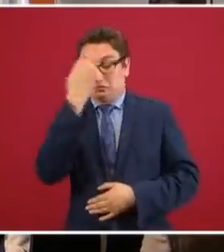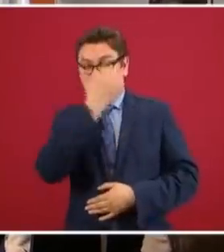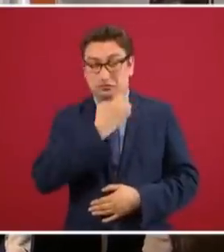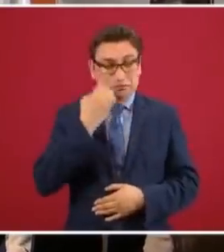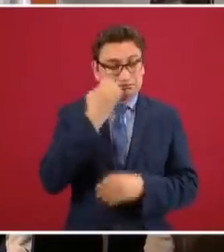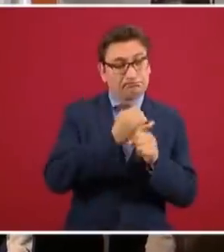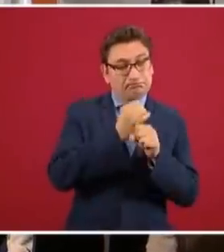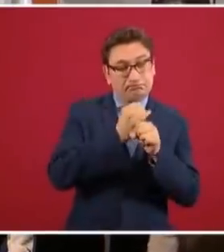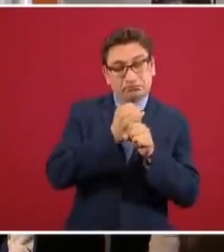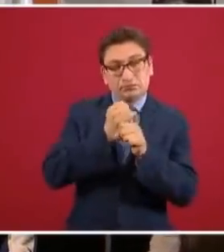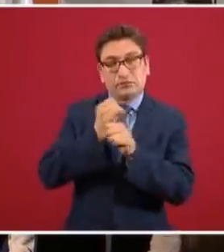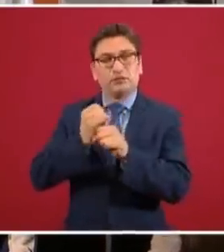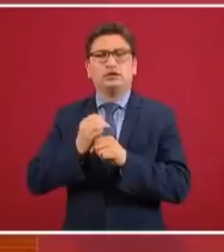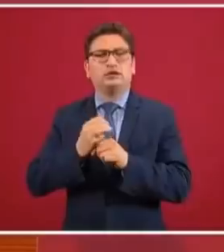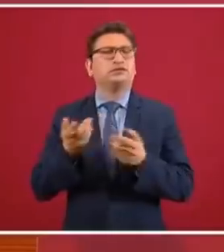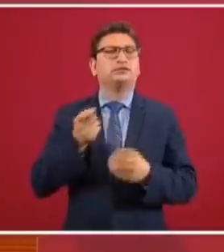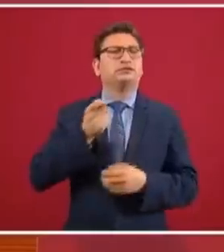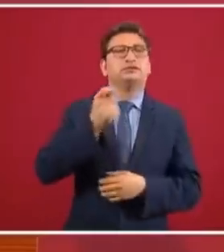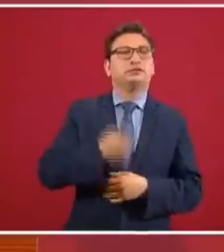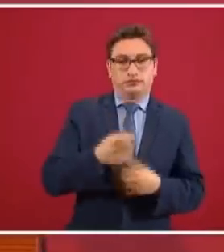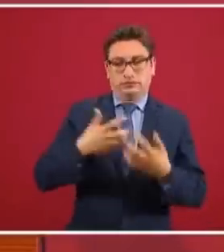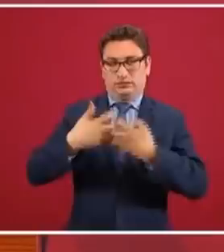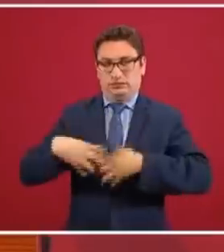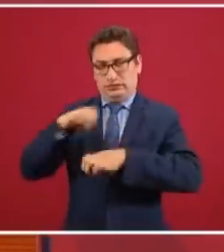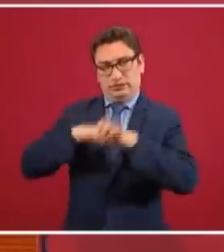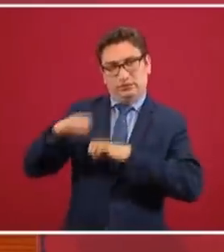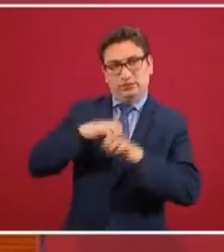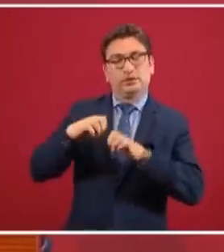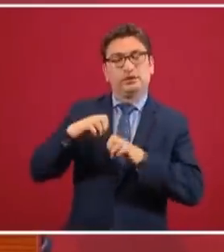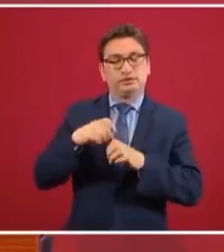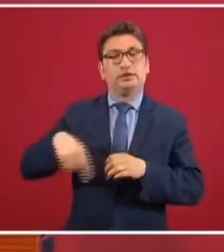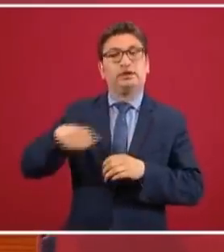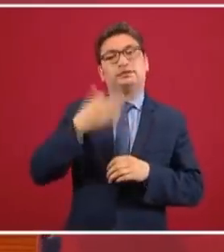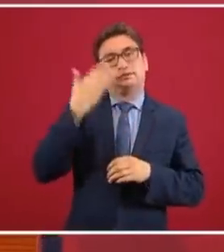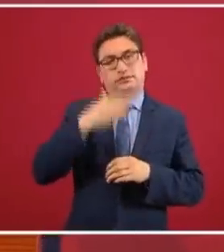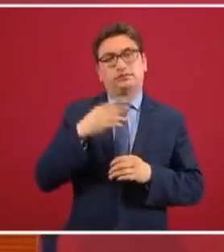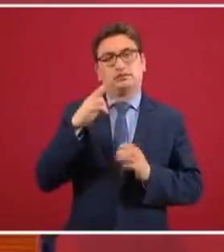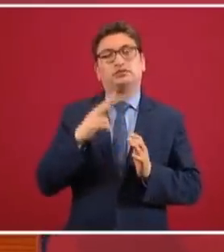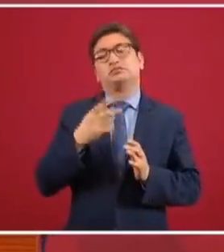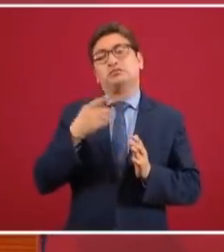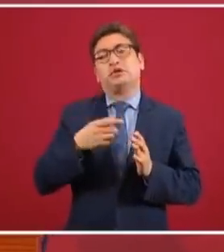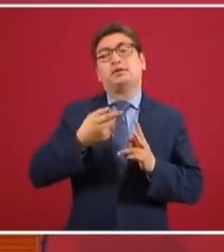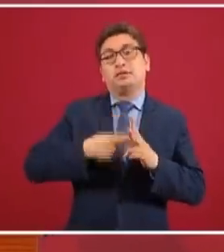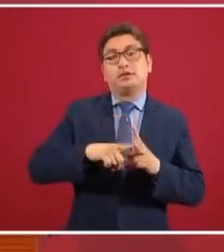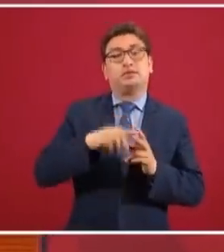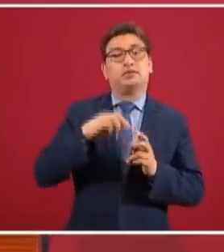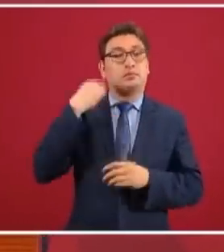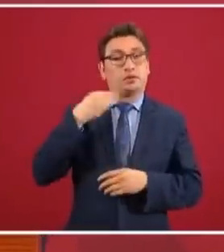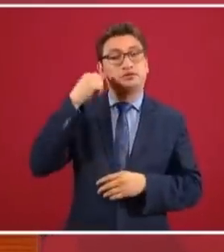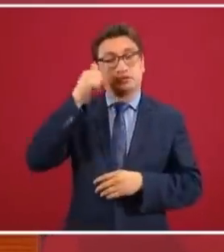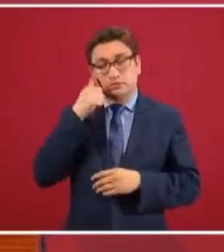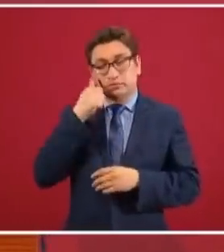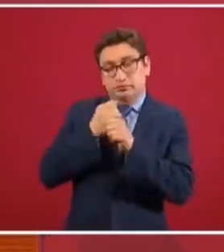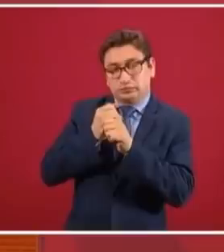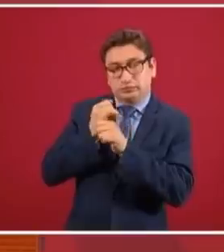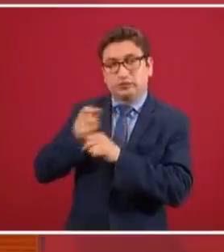el comportamiento de las empresas durante este año en particular, marzo, abril, para